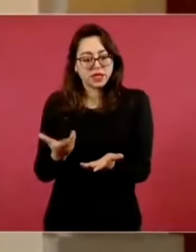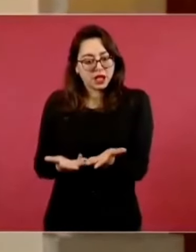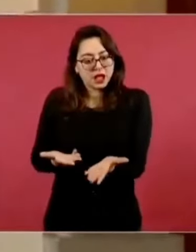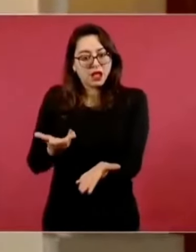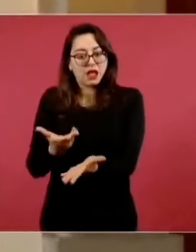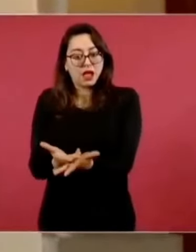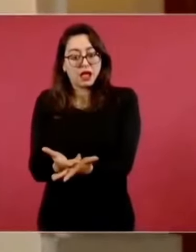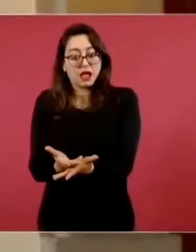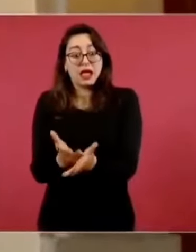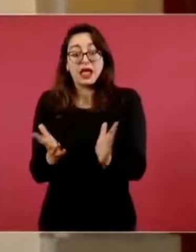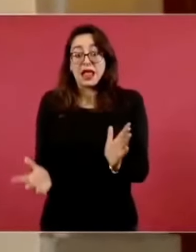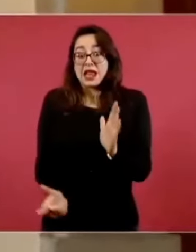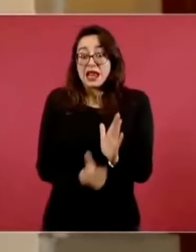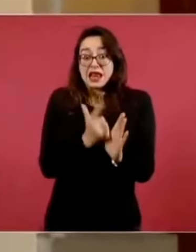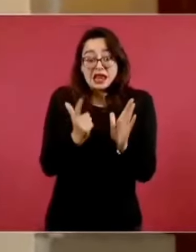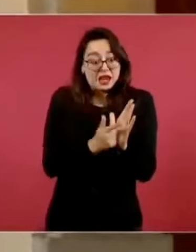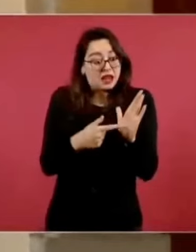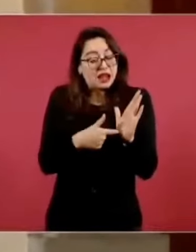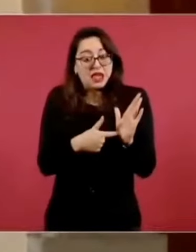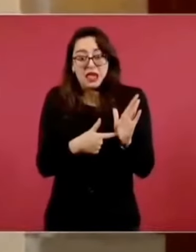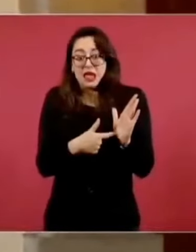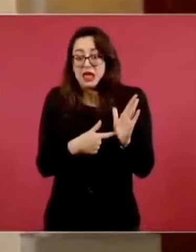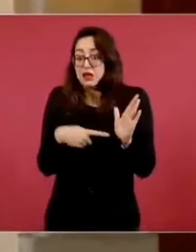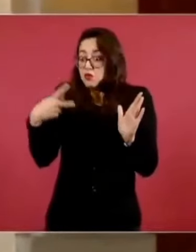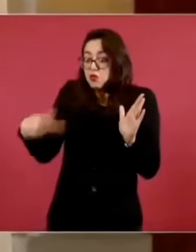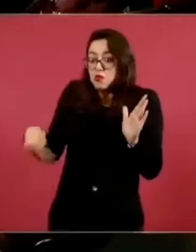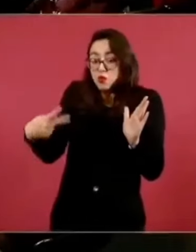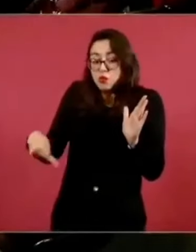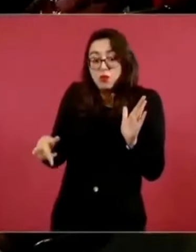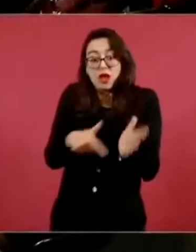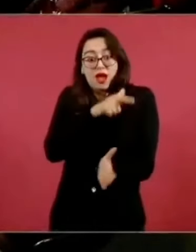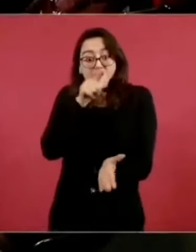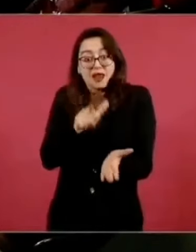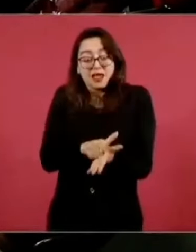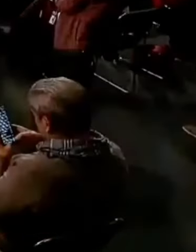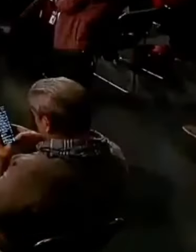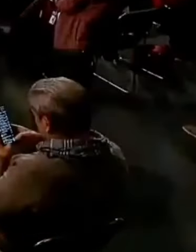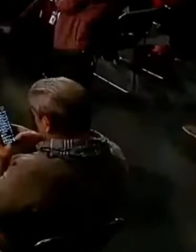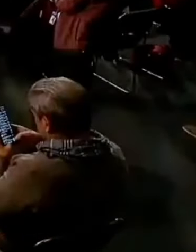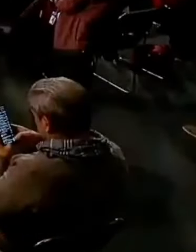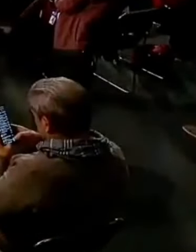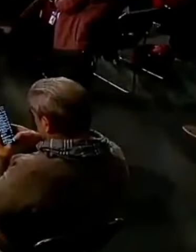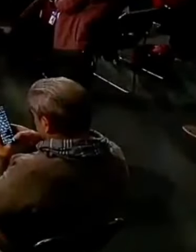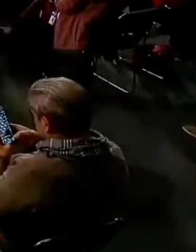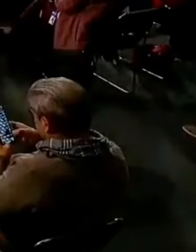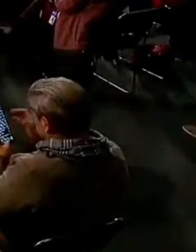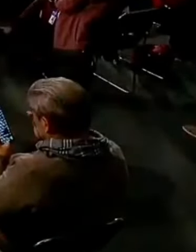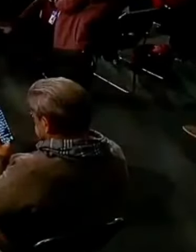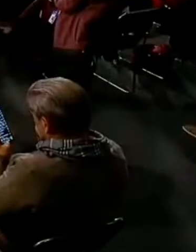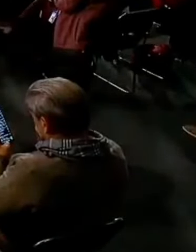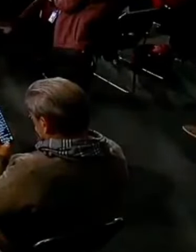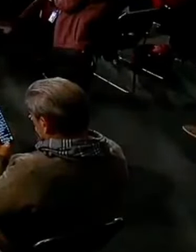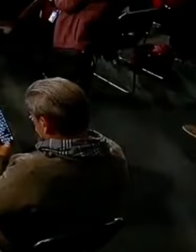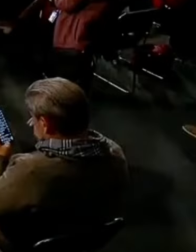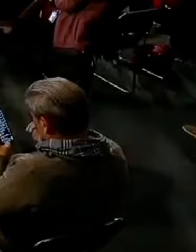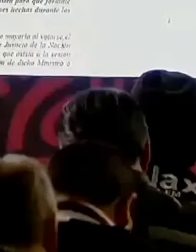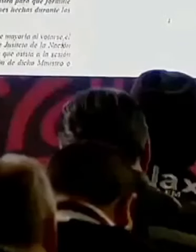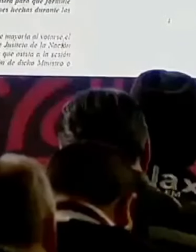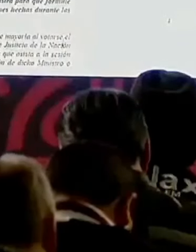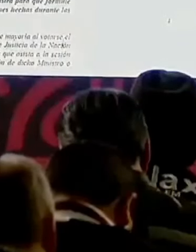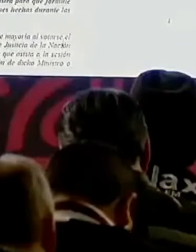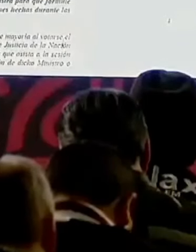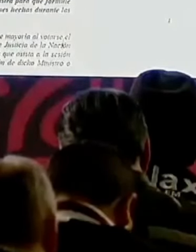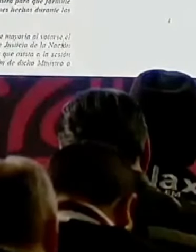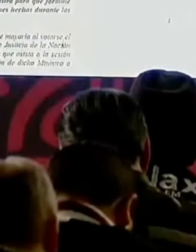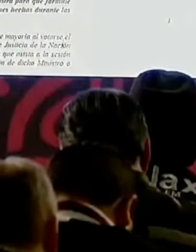lo que dice la propia Ley Orgánica del Poder Judicial. Si a pesar